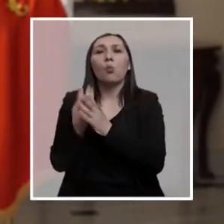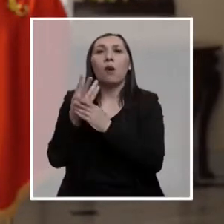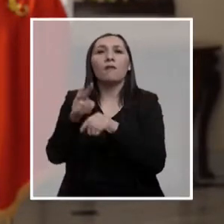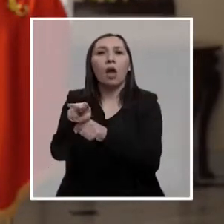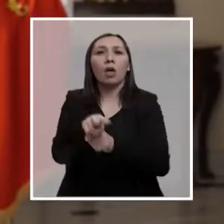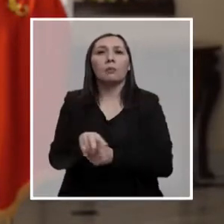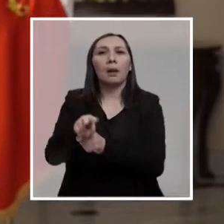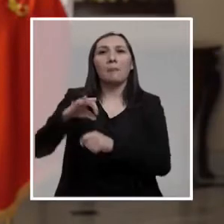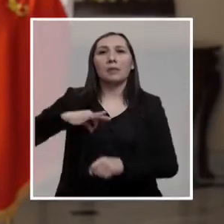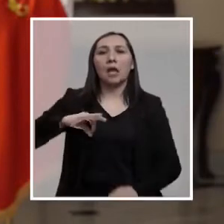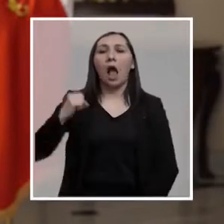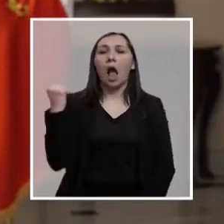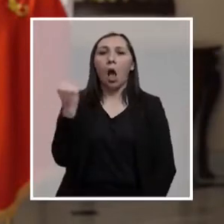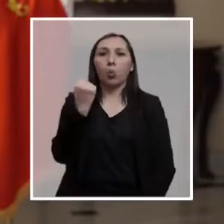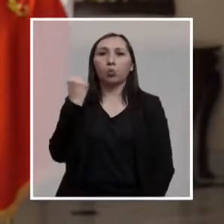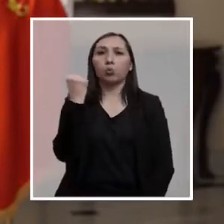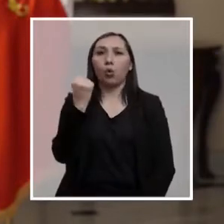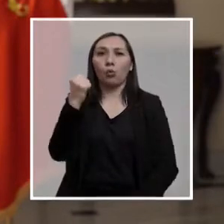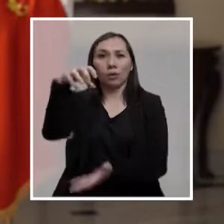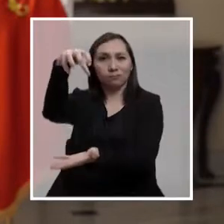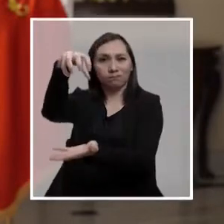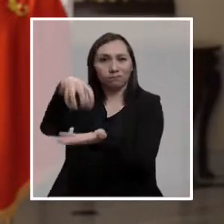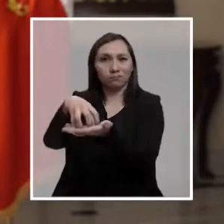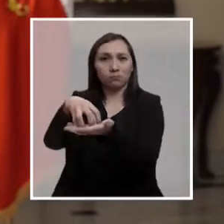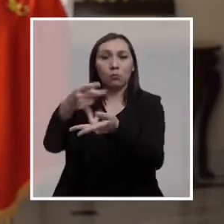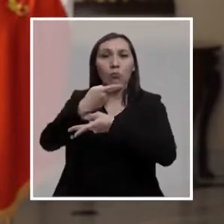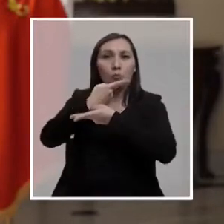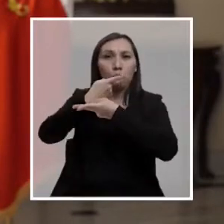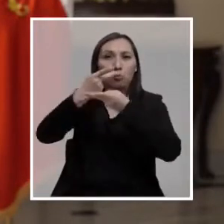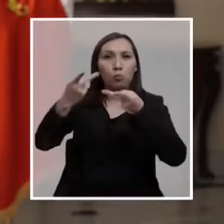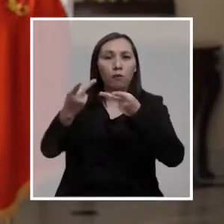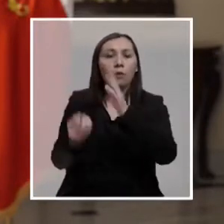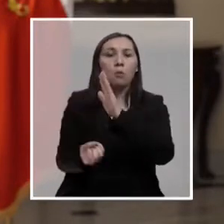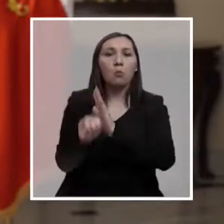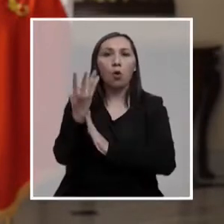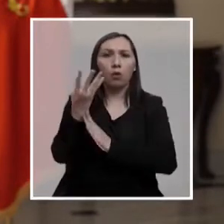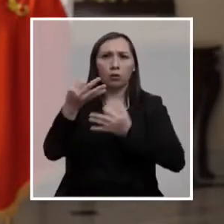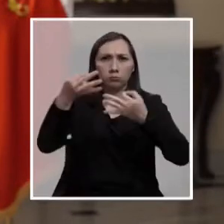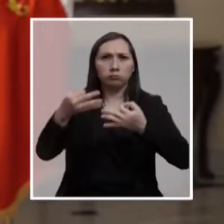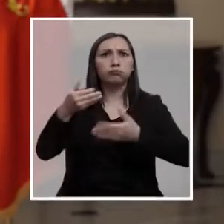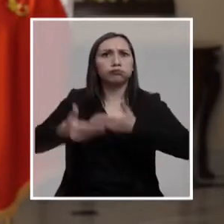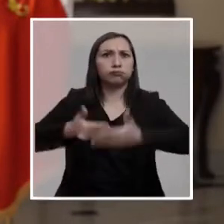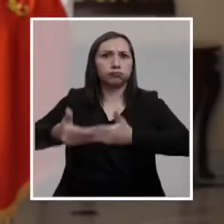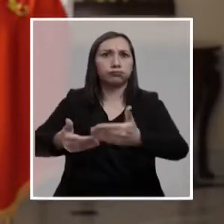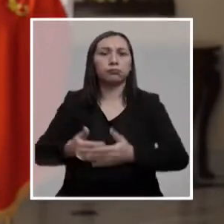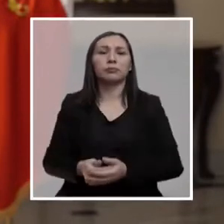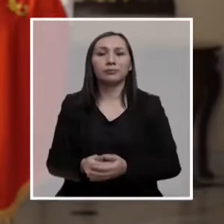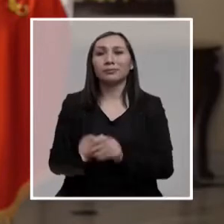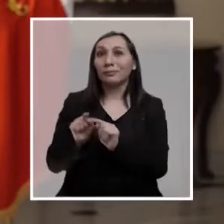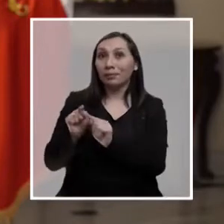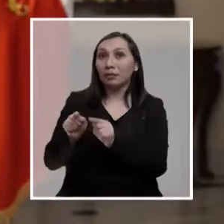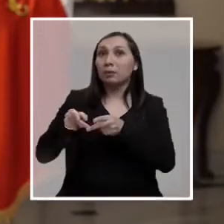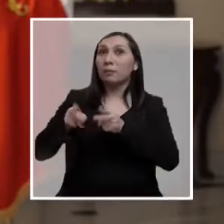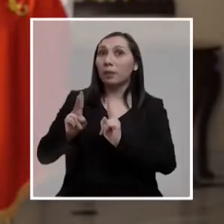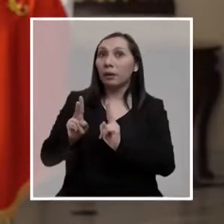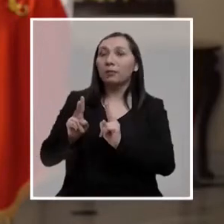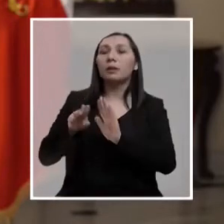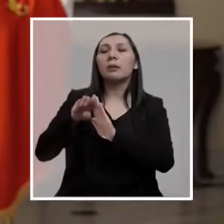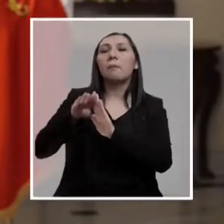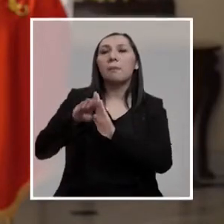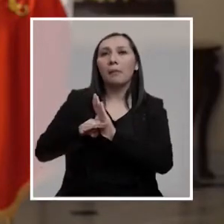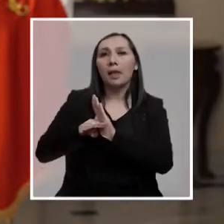administrador de pensiones autónomo, un ente de carácter público, moderno y eficiente. Esto permitirá